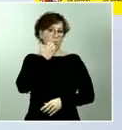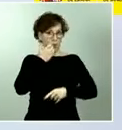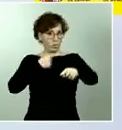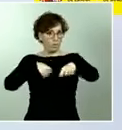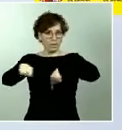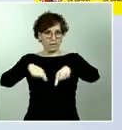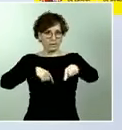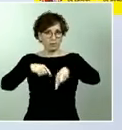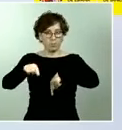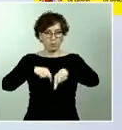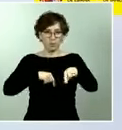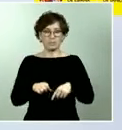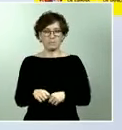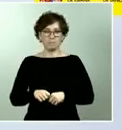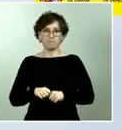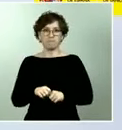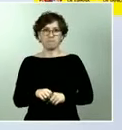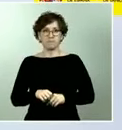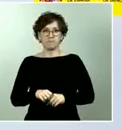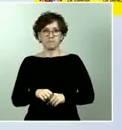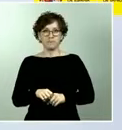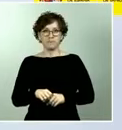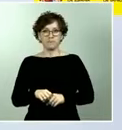materia de servicio de viajeros